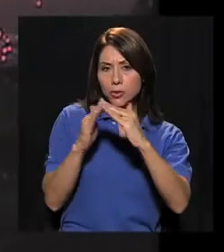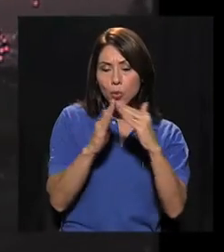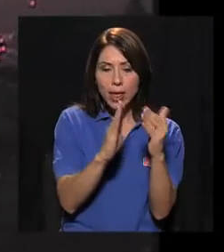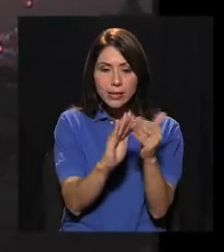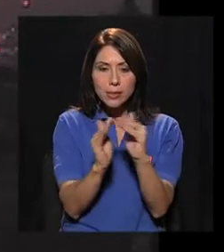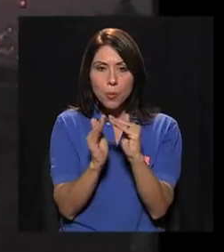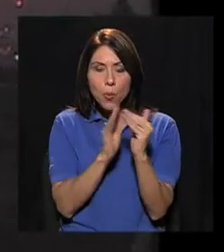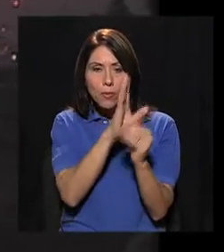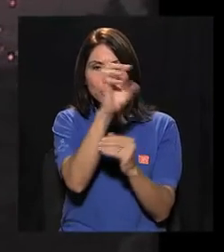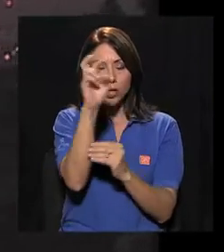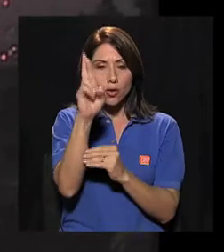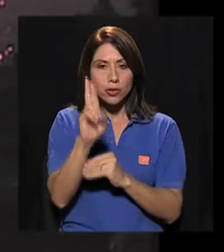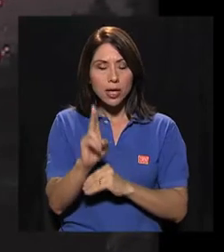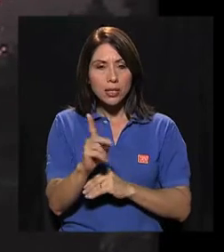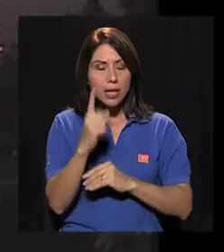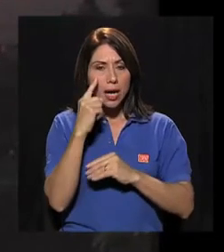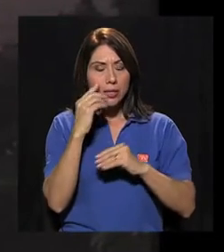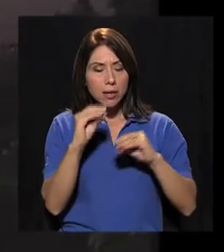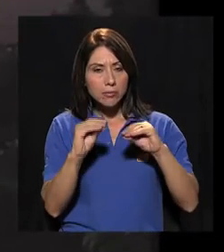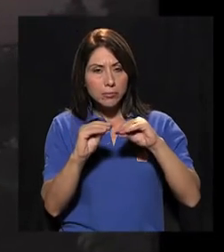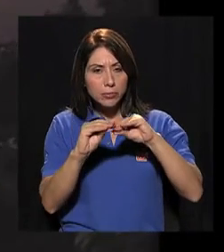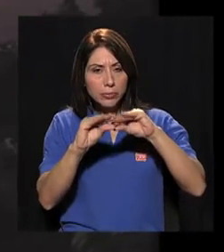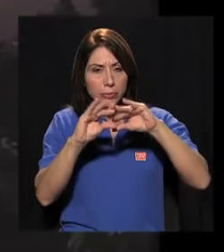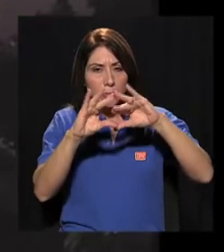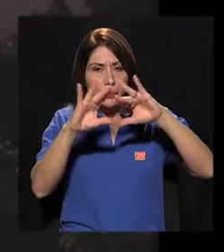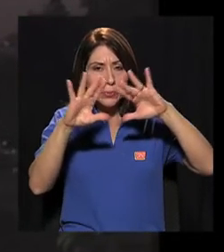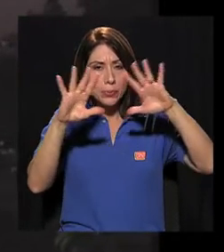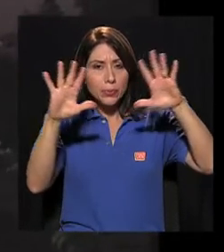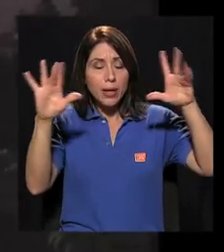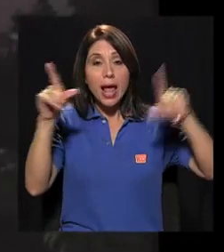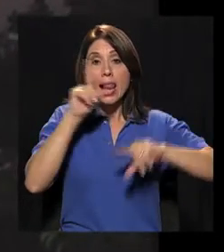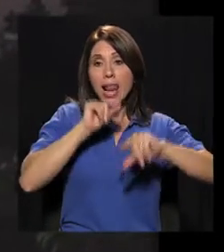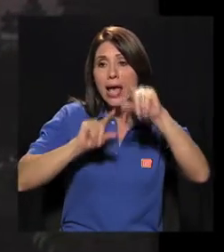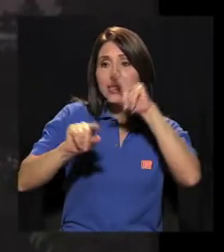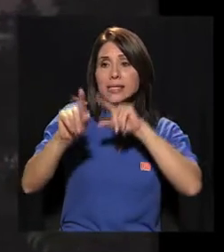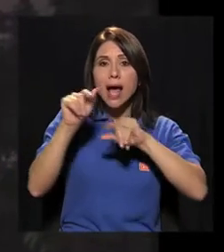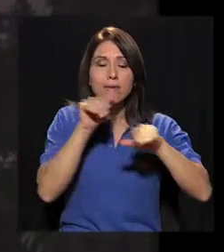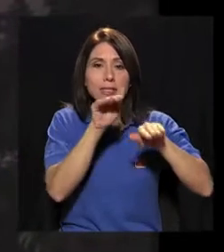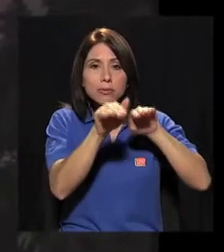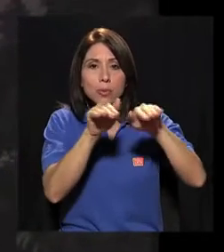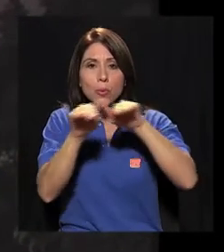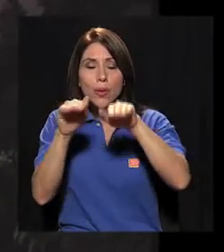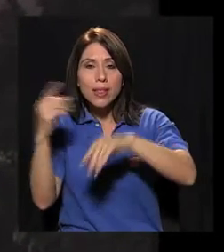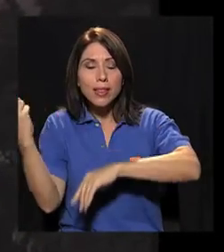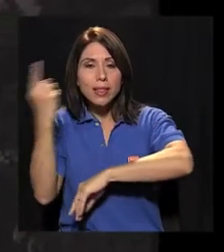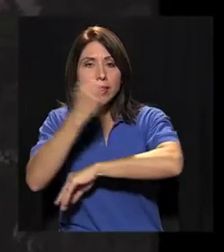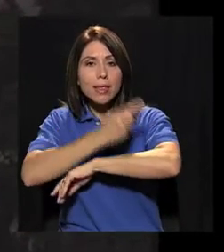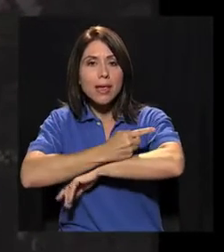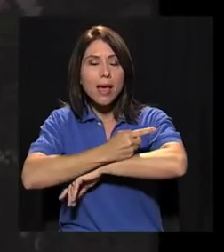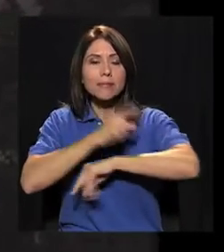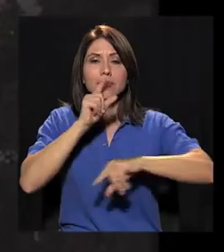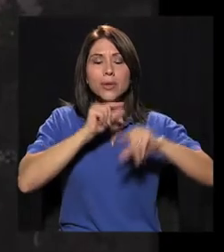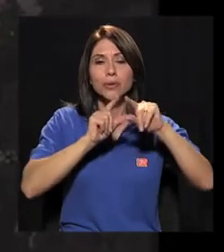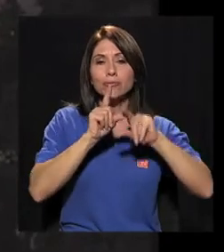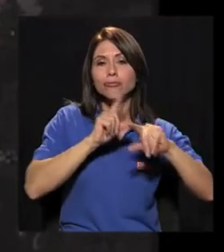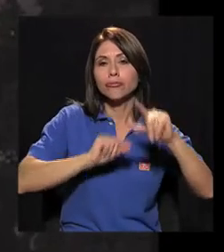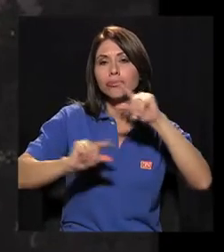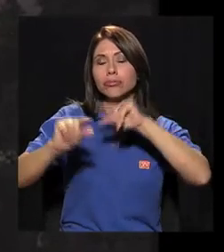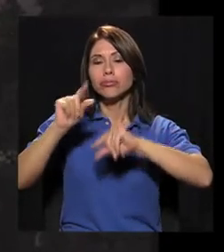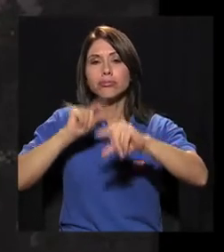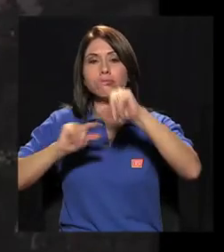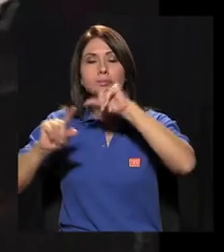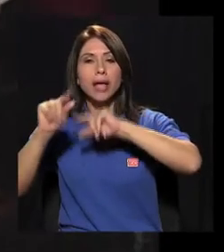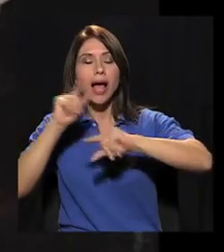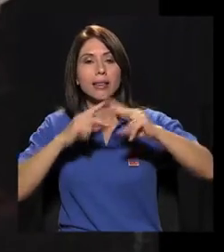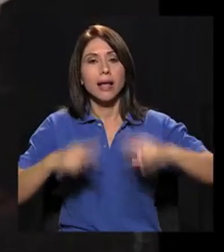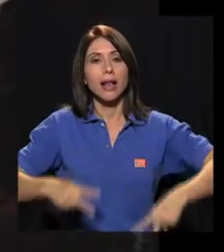Amanece en las ciudades y pueblos de Costa Rica. Las aves, emisarias del día, cantan